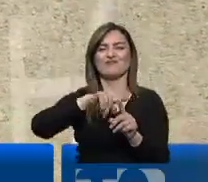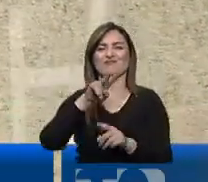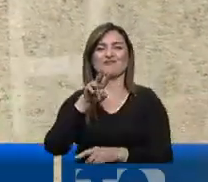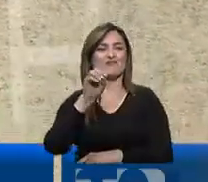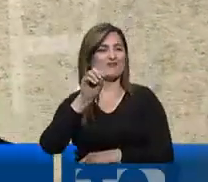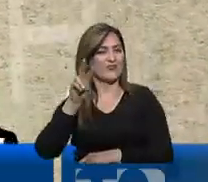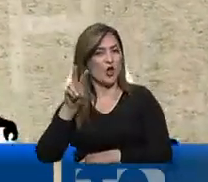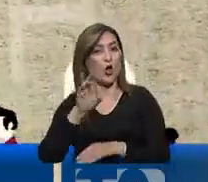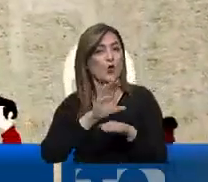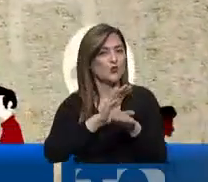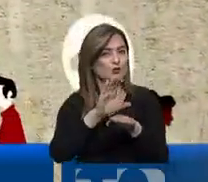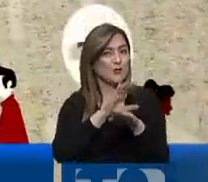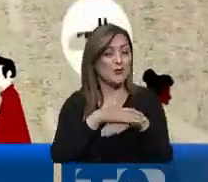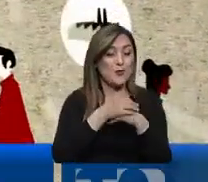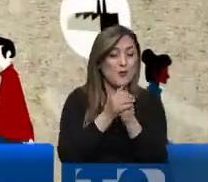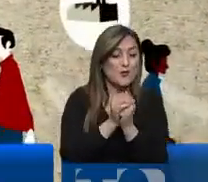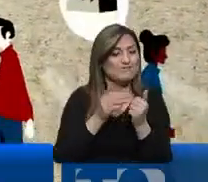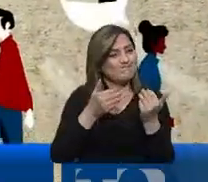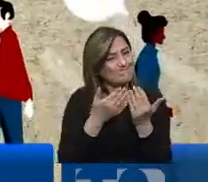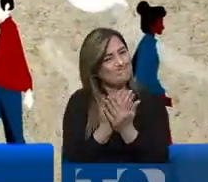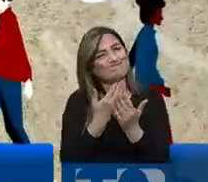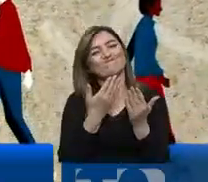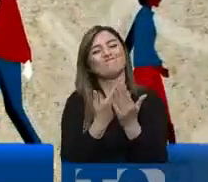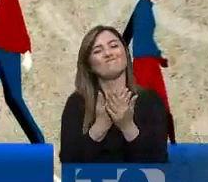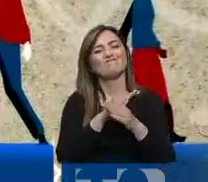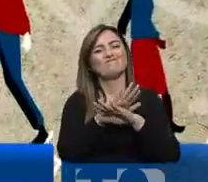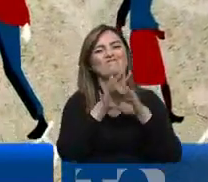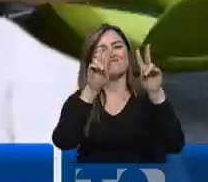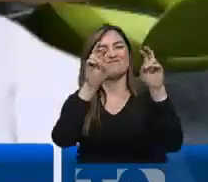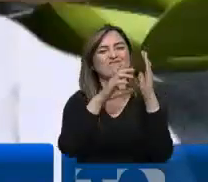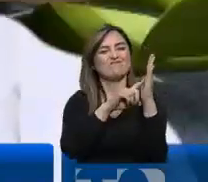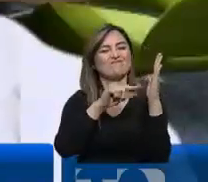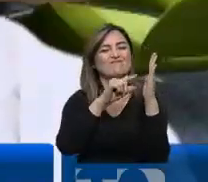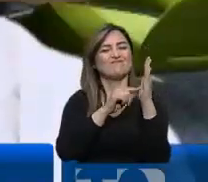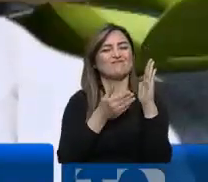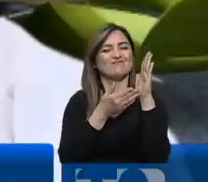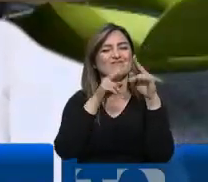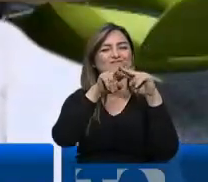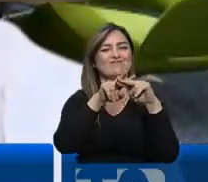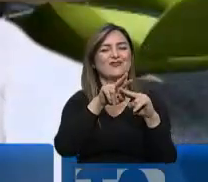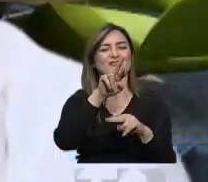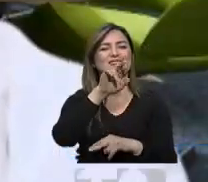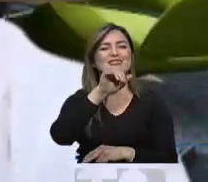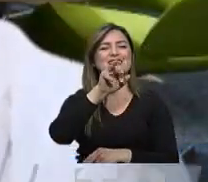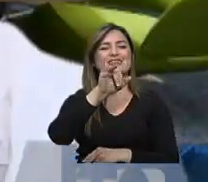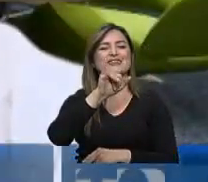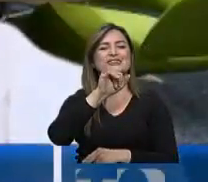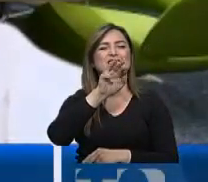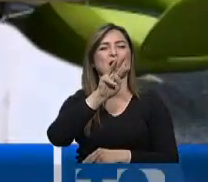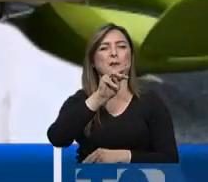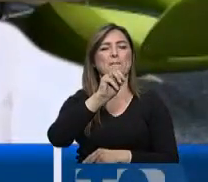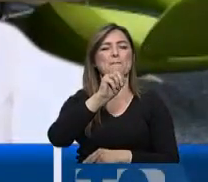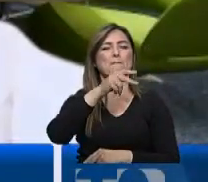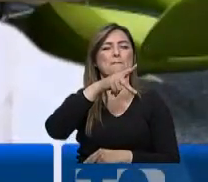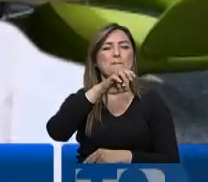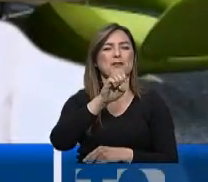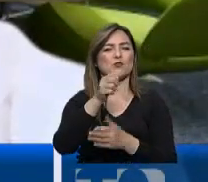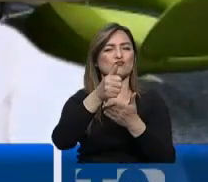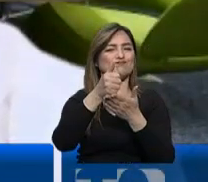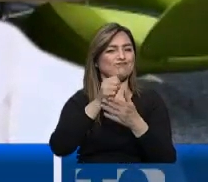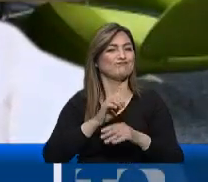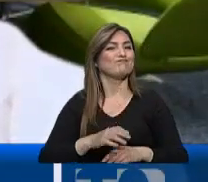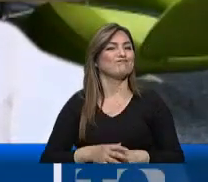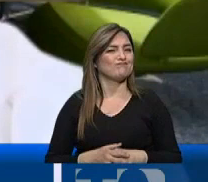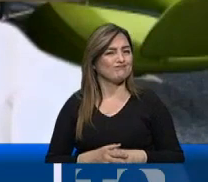emprendedores para que aprovechen las nuevas condiciones entendiendo el mercado. Revisen el RIMPE, que en algunos beneficios hay que entenderlo